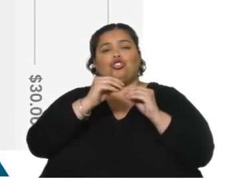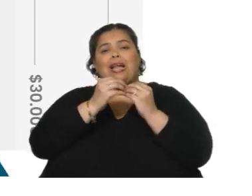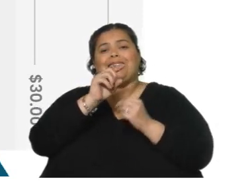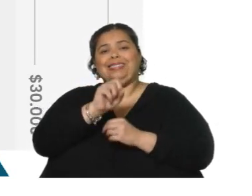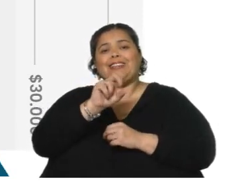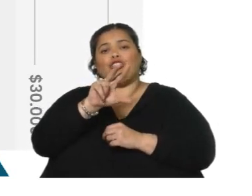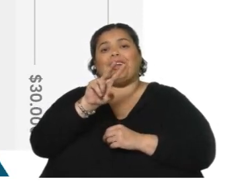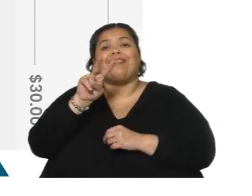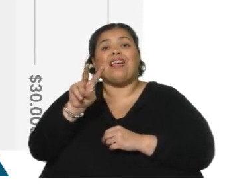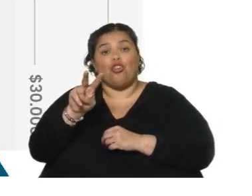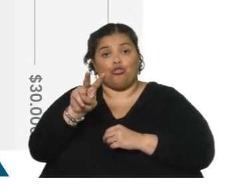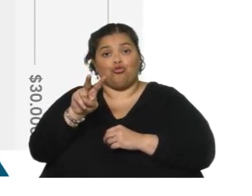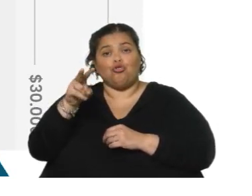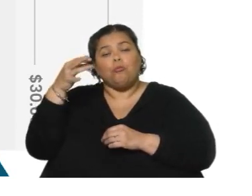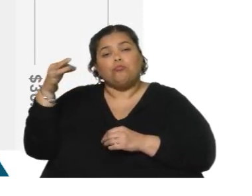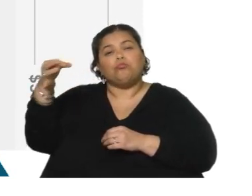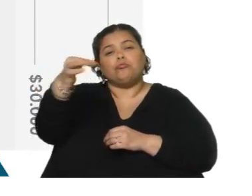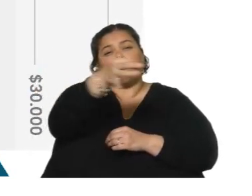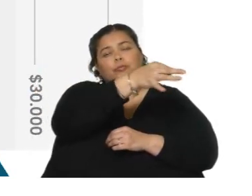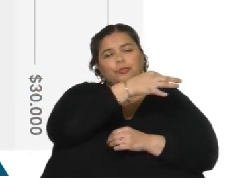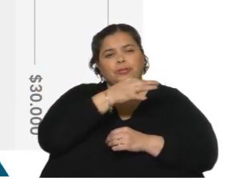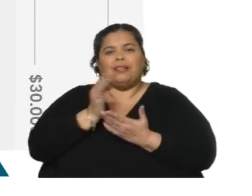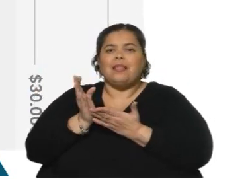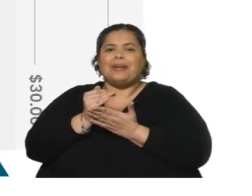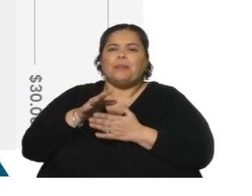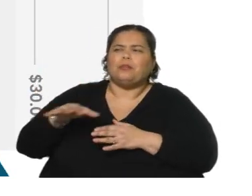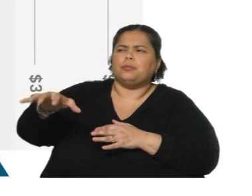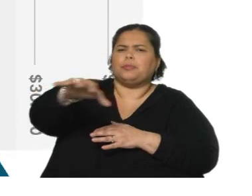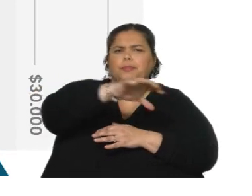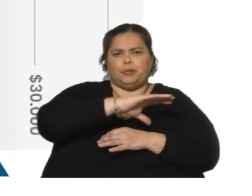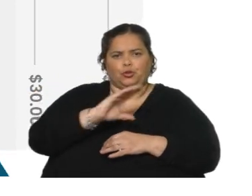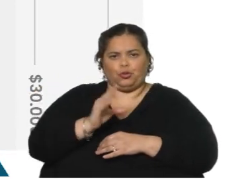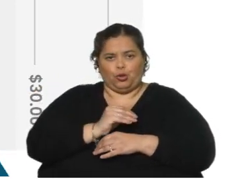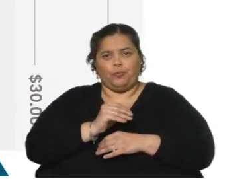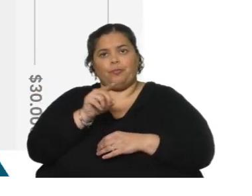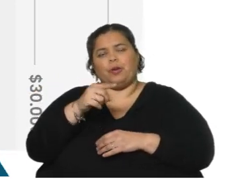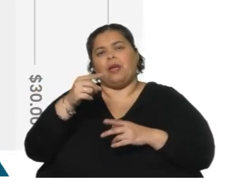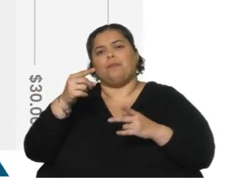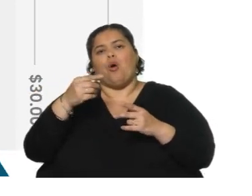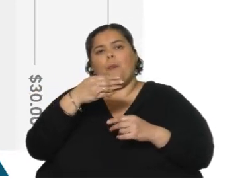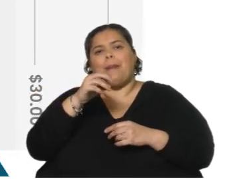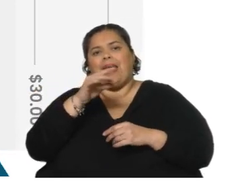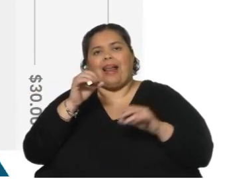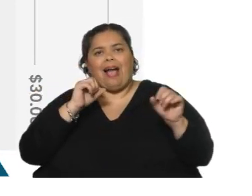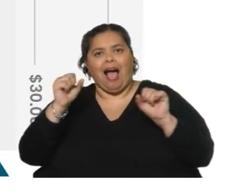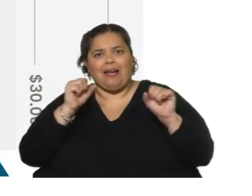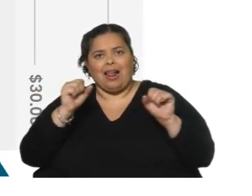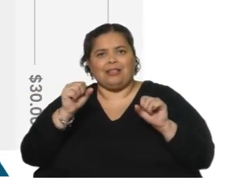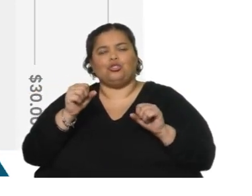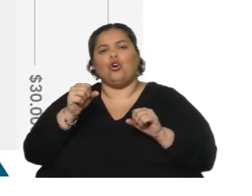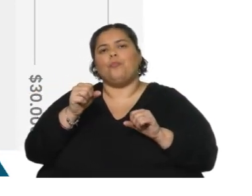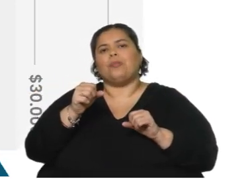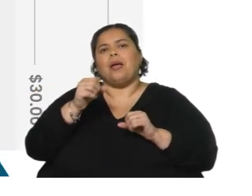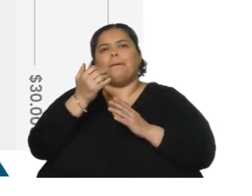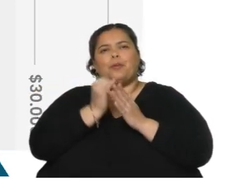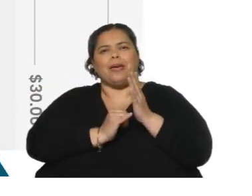que releva aproximadamente en todo el país el Instituto Nacional de Estadística. Barra de Carrasco. Ciudad de la Costa en promedio aparece allí.